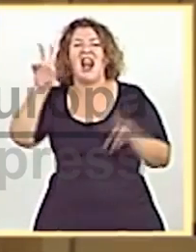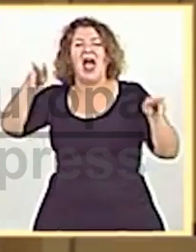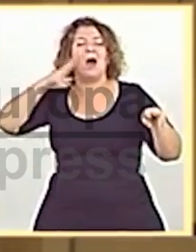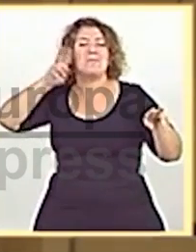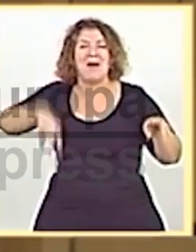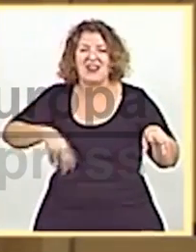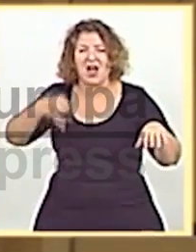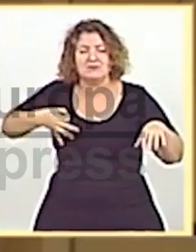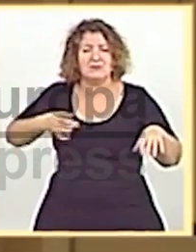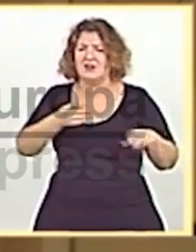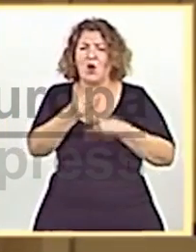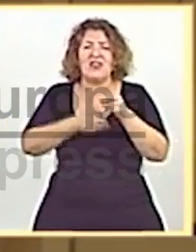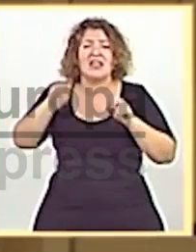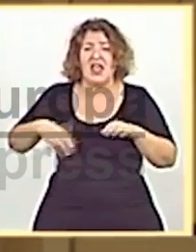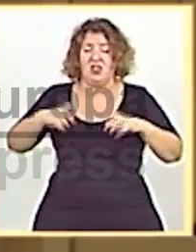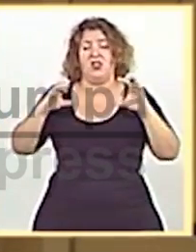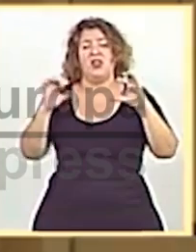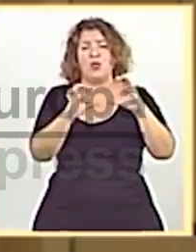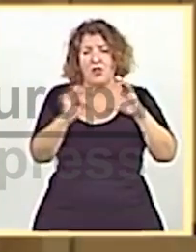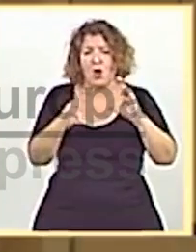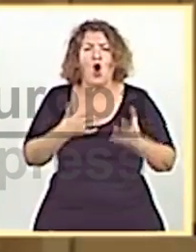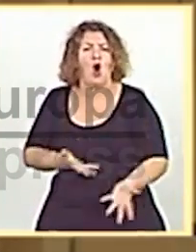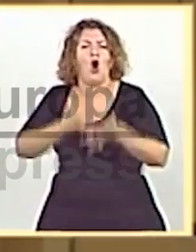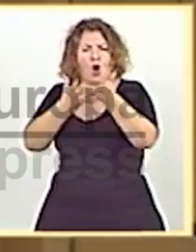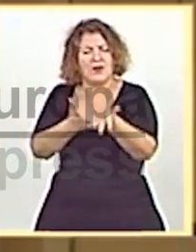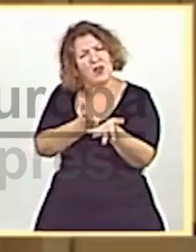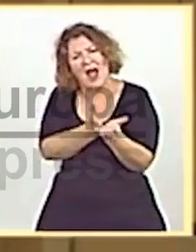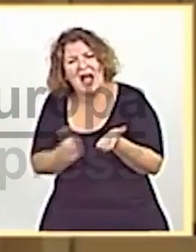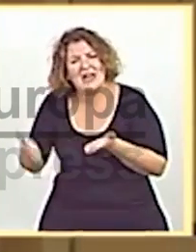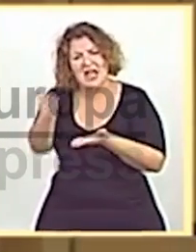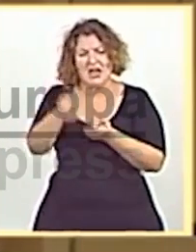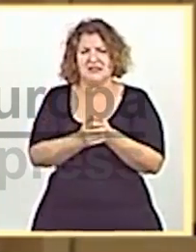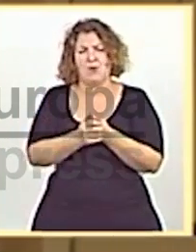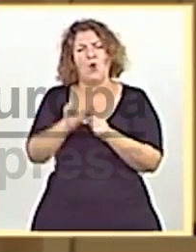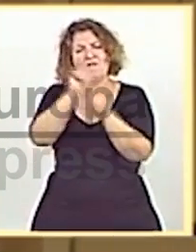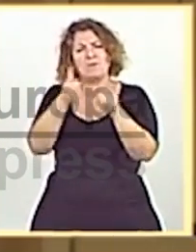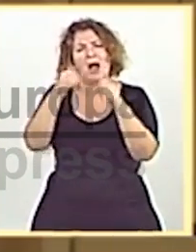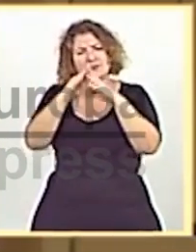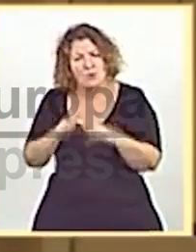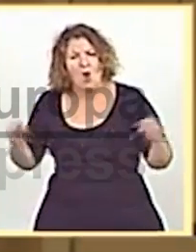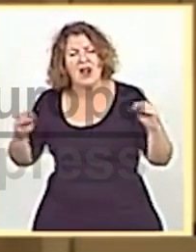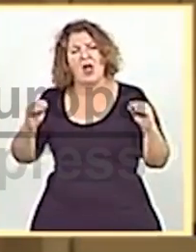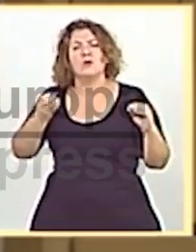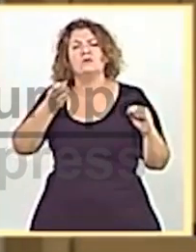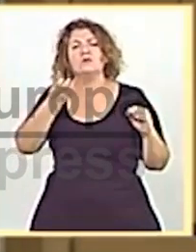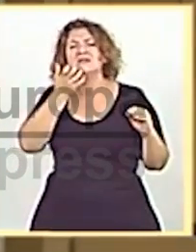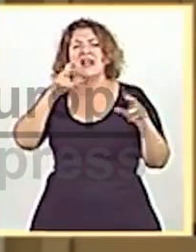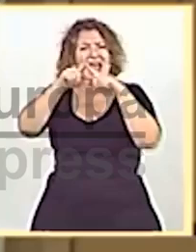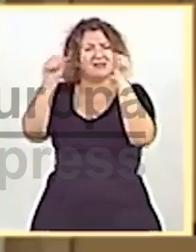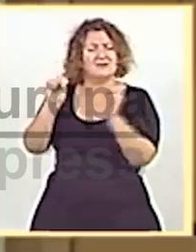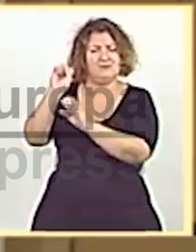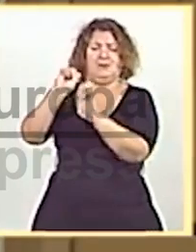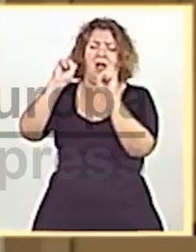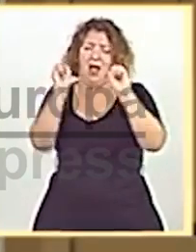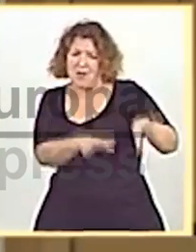sino que lo está haciendo este partido, Ciudadanos, al ofrecerles una vía alternativa, moderada, buena para España, sin Esquerra Republicana